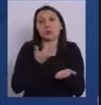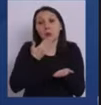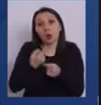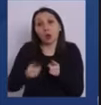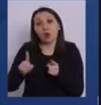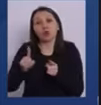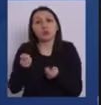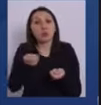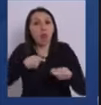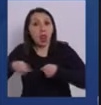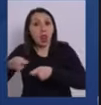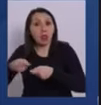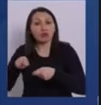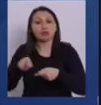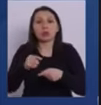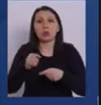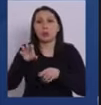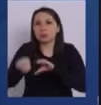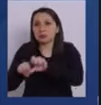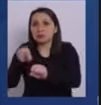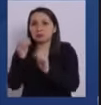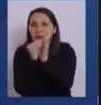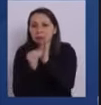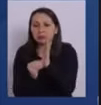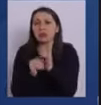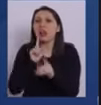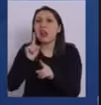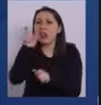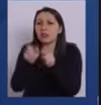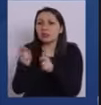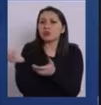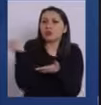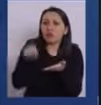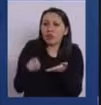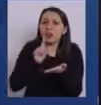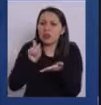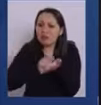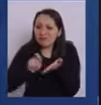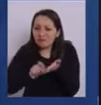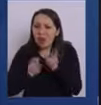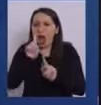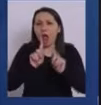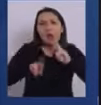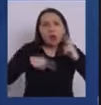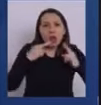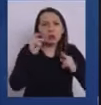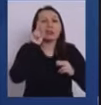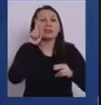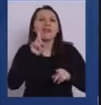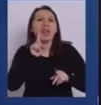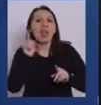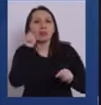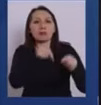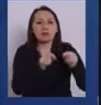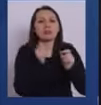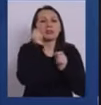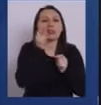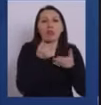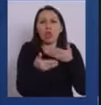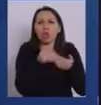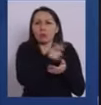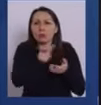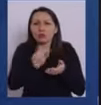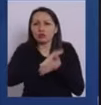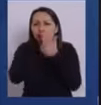también en los locales comerciales que hacen trazabilidad, anotan a las personas, a veces en algunos restaurantes las personas hacen trazabilidad. Por lo tanto,